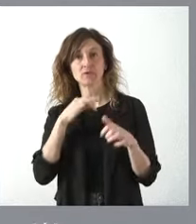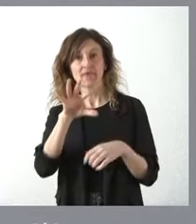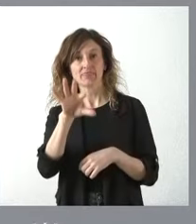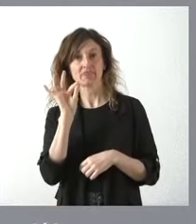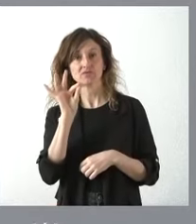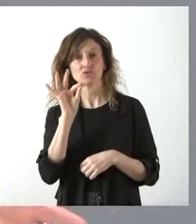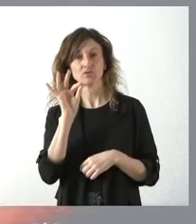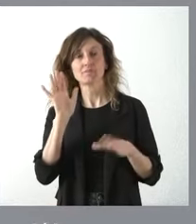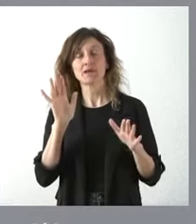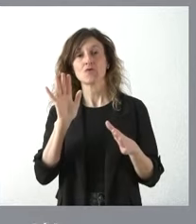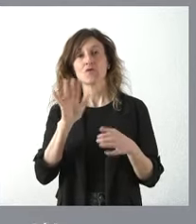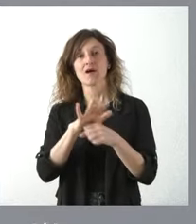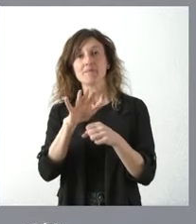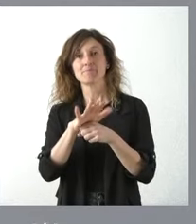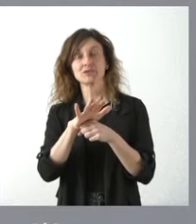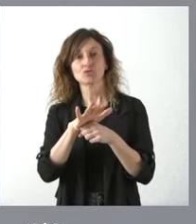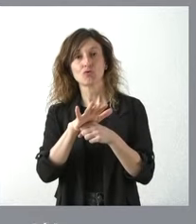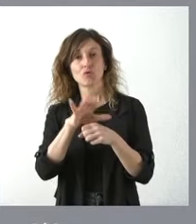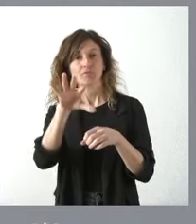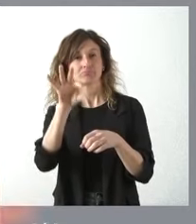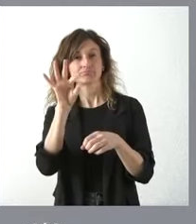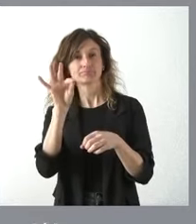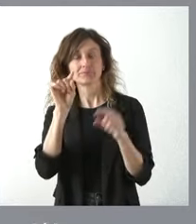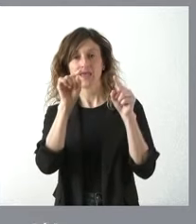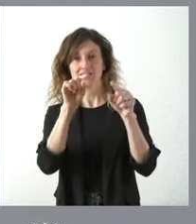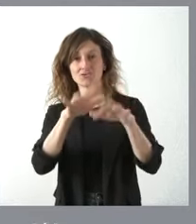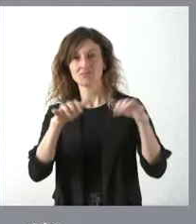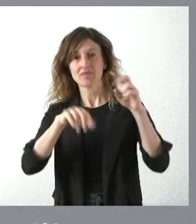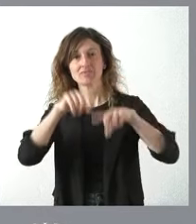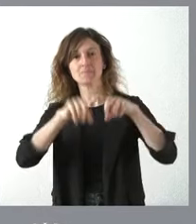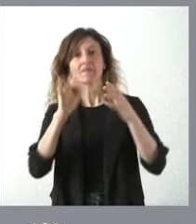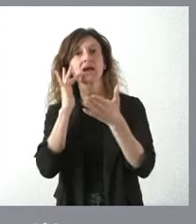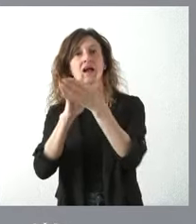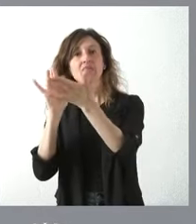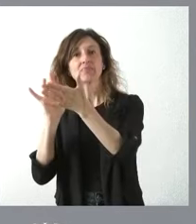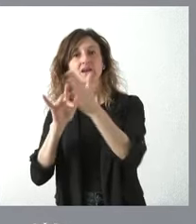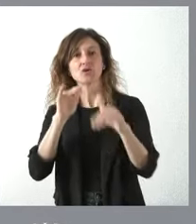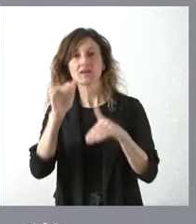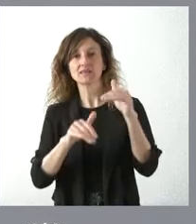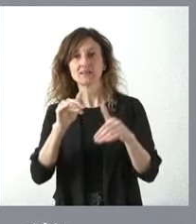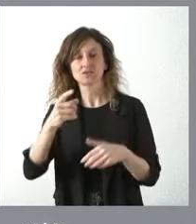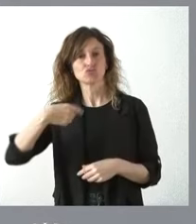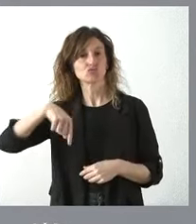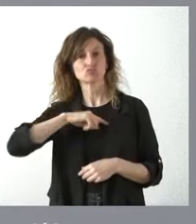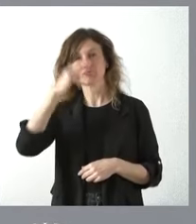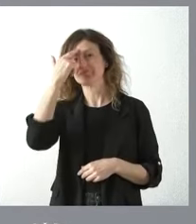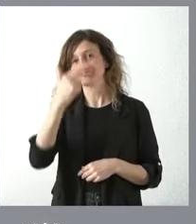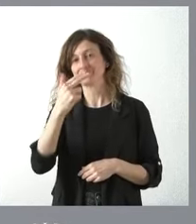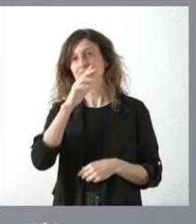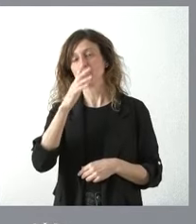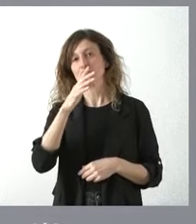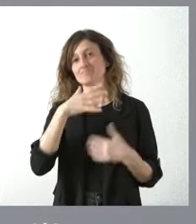que está en su ámbito el poner las fechas correspondientes en función del calendario legislativo y nosotros respetaremos porque es un poder